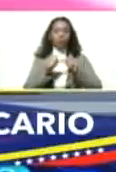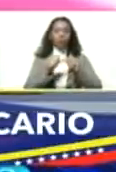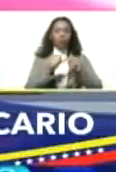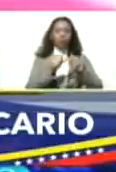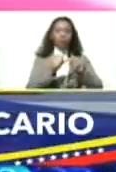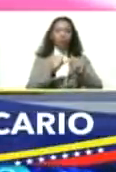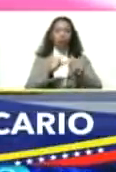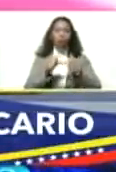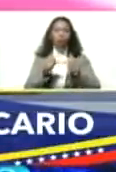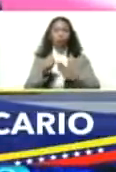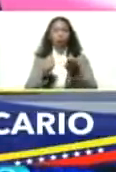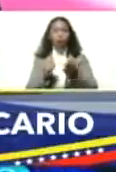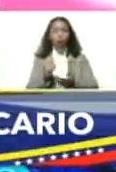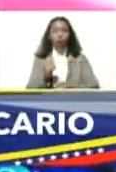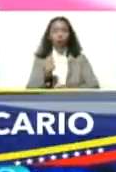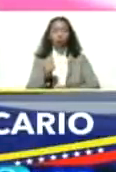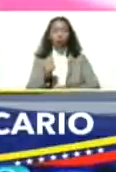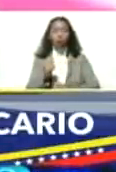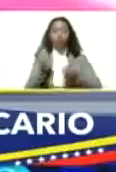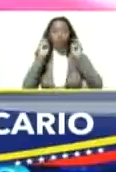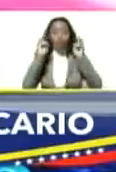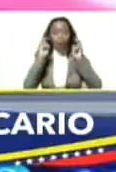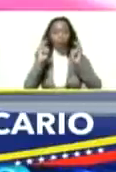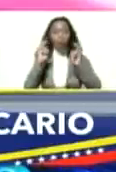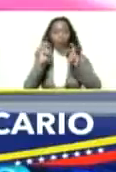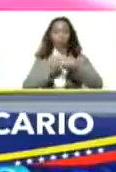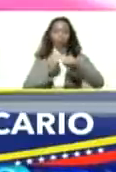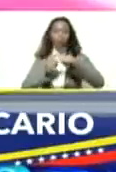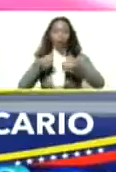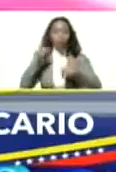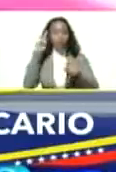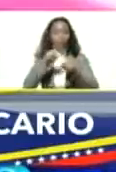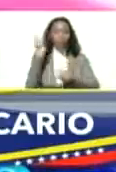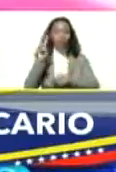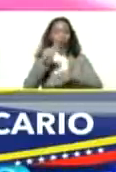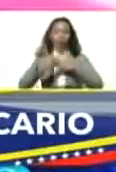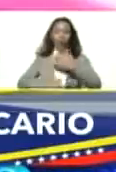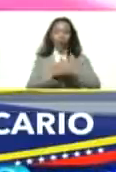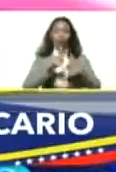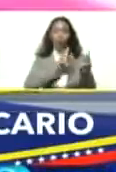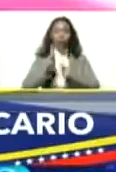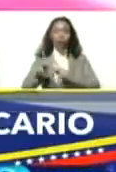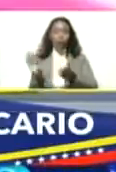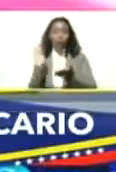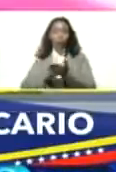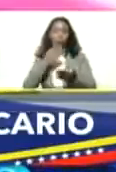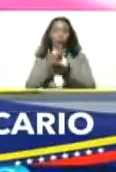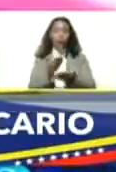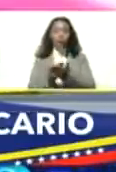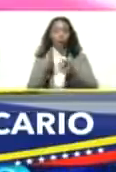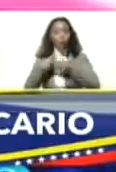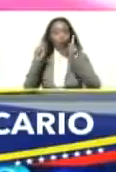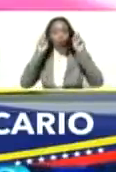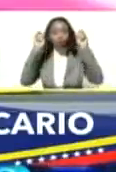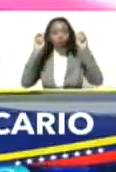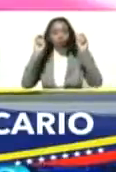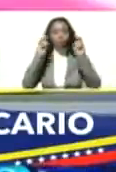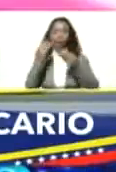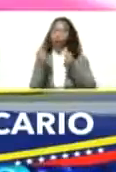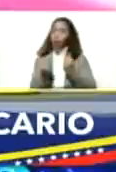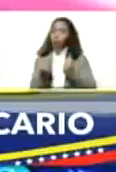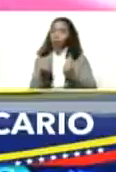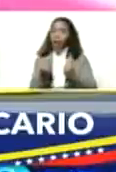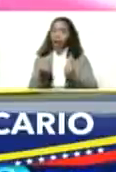índices positivos de Venezuela y avanzar hacia los planes que nos propusimos en otras condiciones económicas de